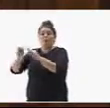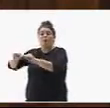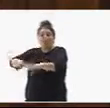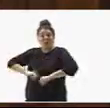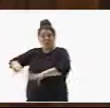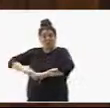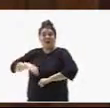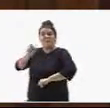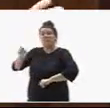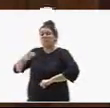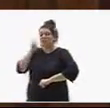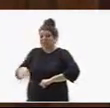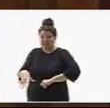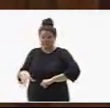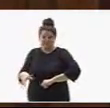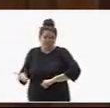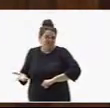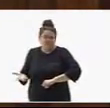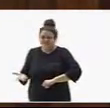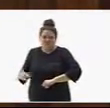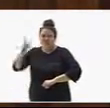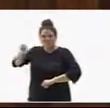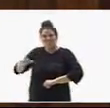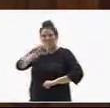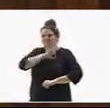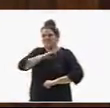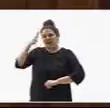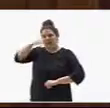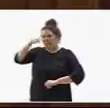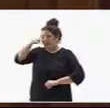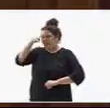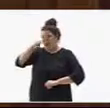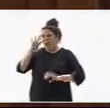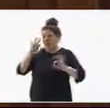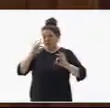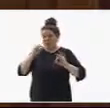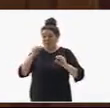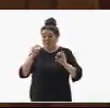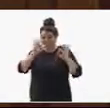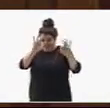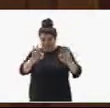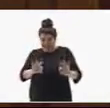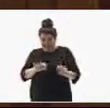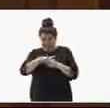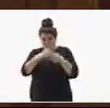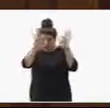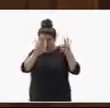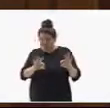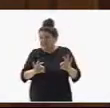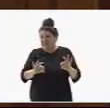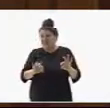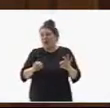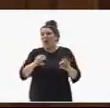Canarias. Señor Clavijo, con este panorama, su nombre y la palabra estabilidad